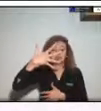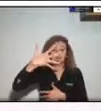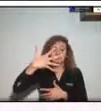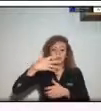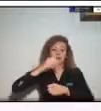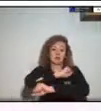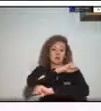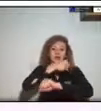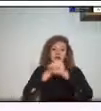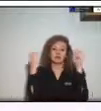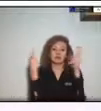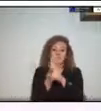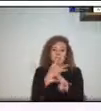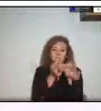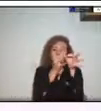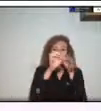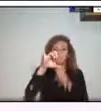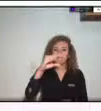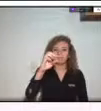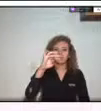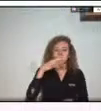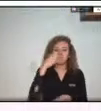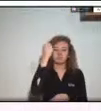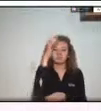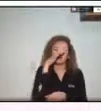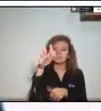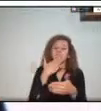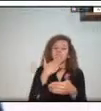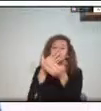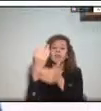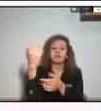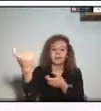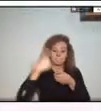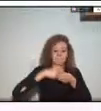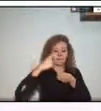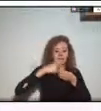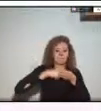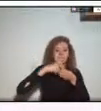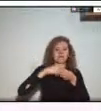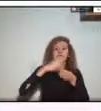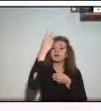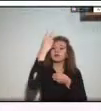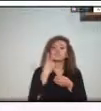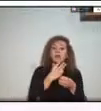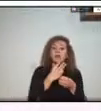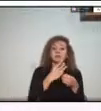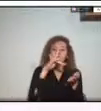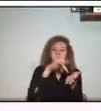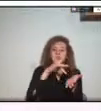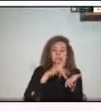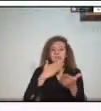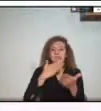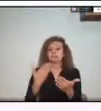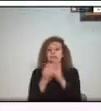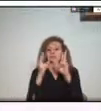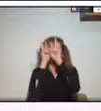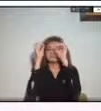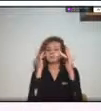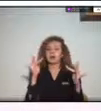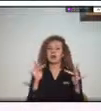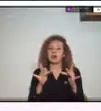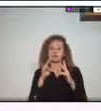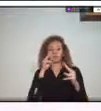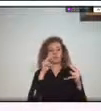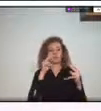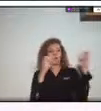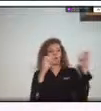conectado y participado en estos tres días dedicados a temas relacionados con el conocimiento del riesgo la reducción del riesgo y el manejo de